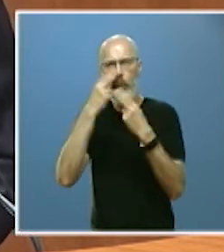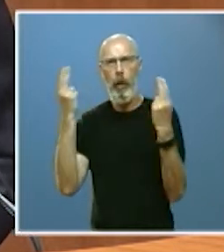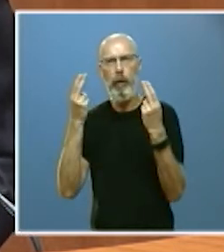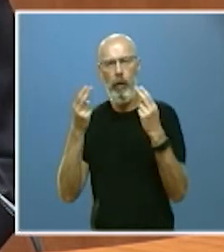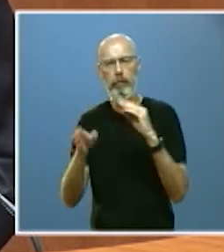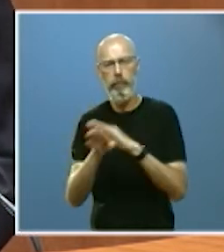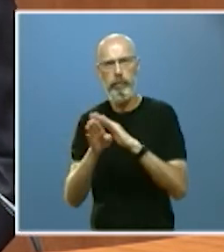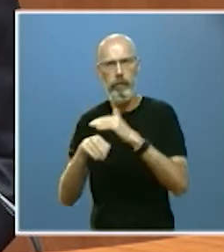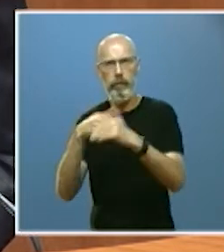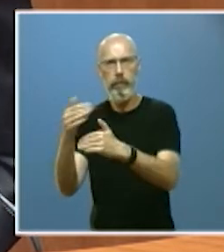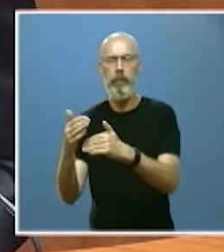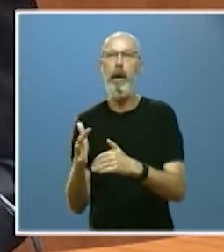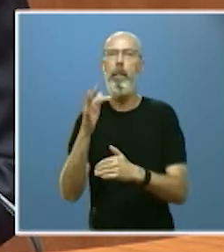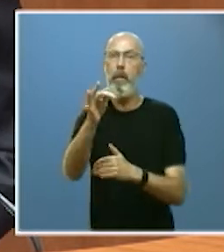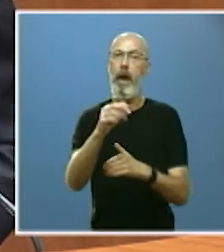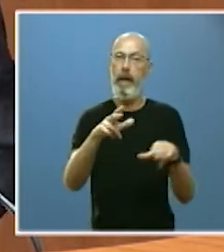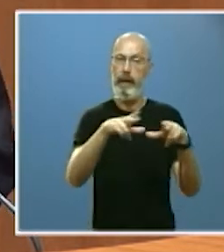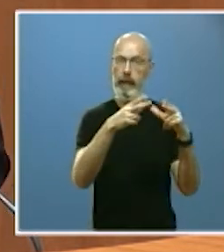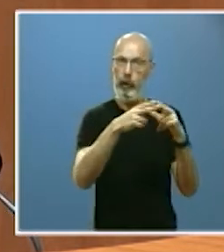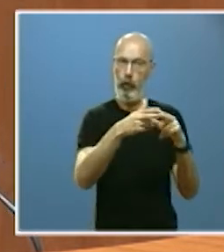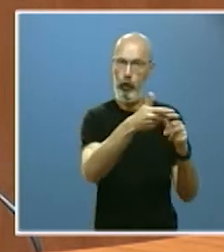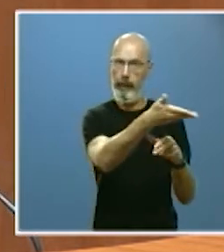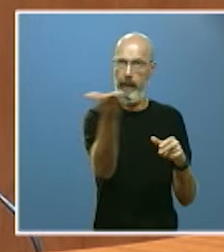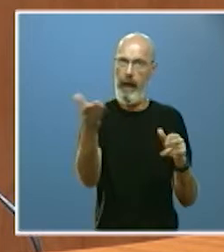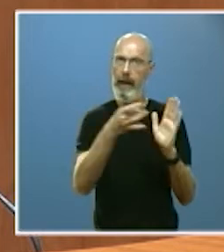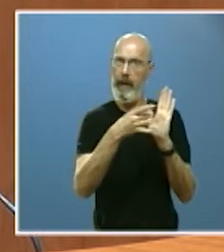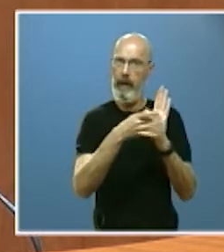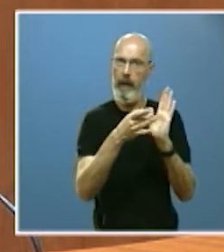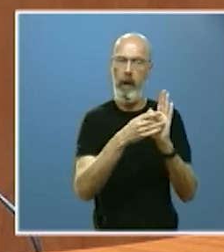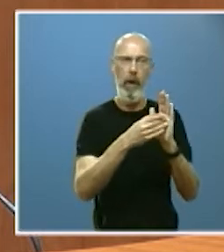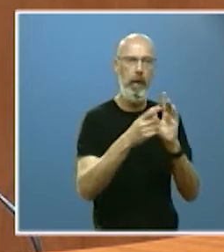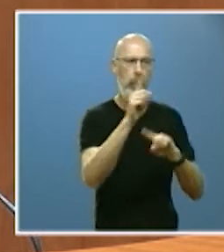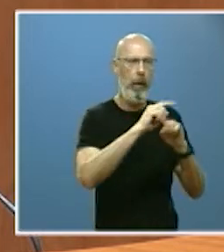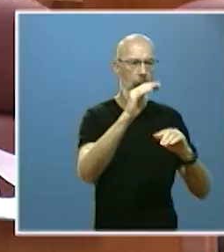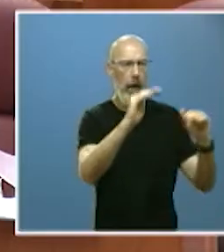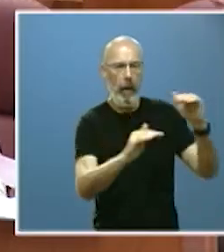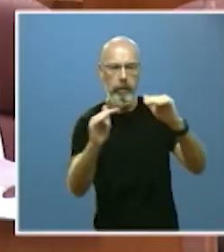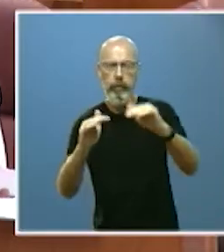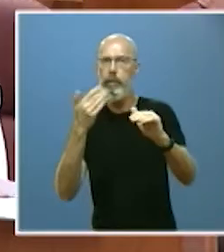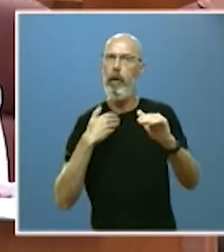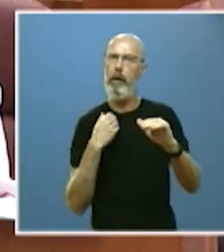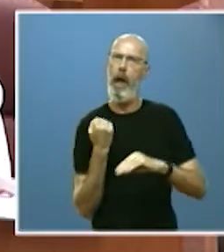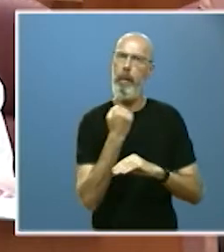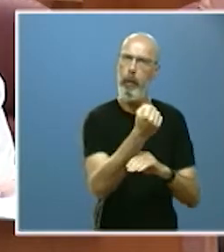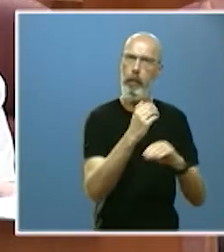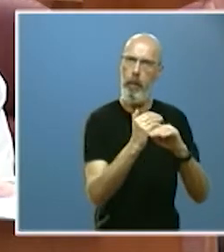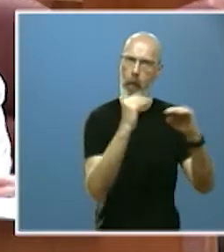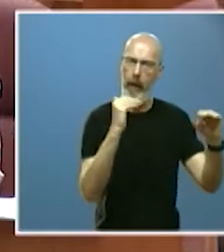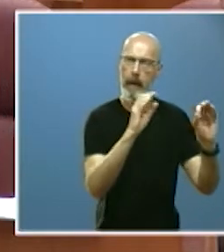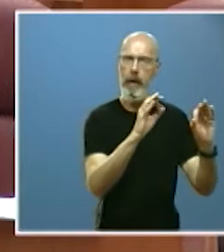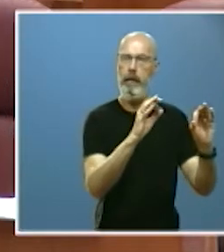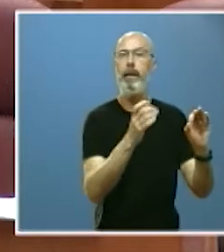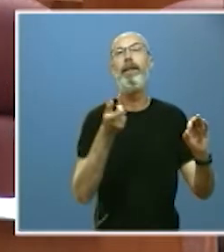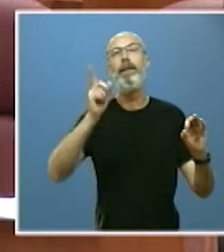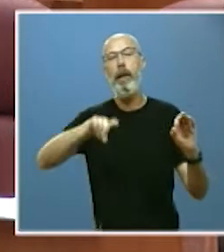garantizar la calidad de la propia sociedad combatiendo todas las desigualdades también lo es sin duda reforzar la